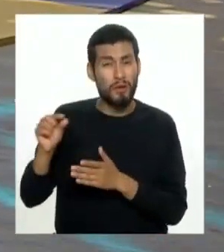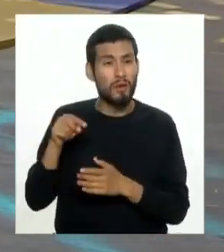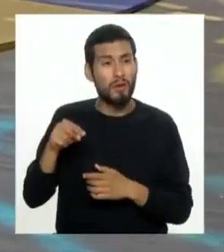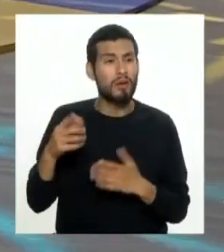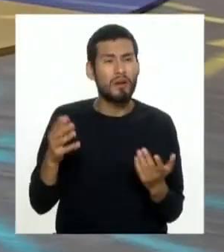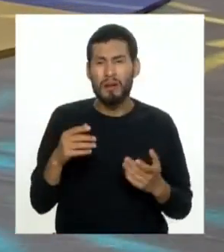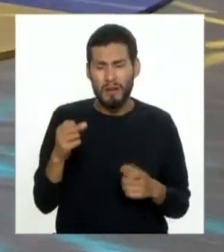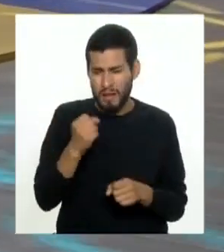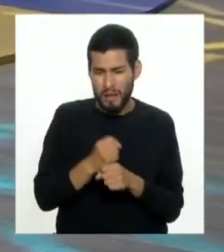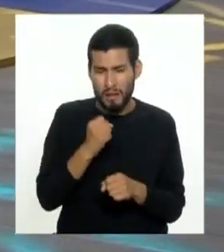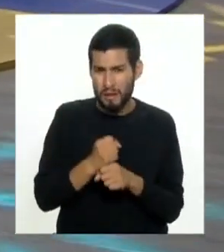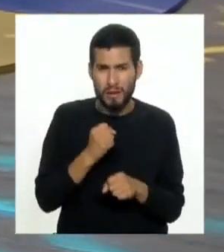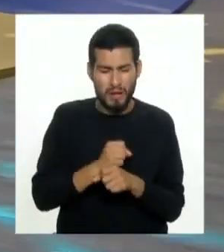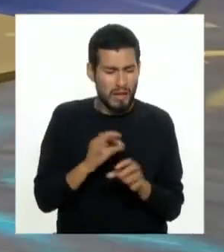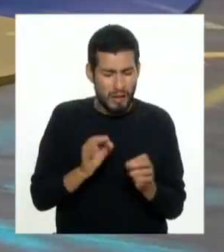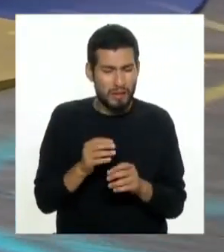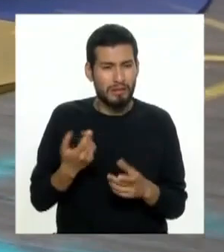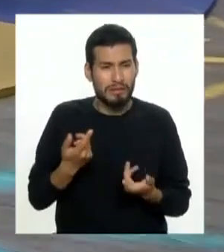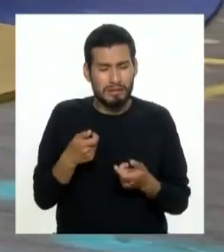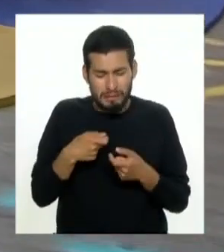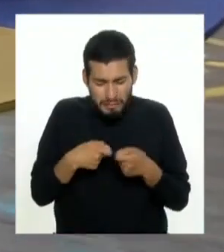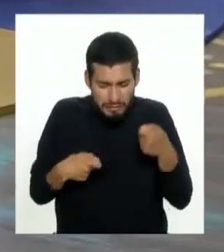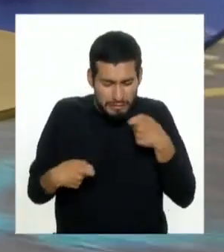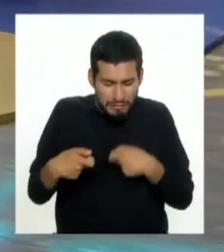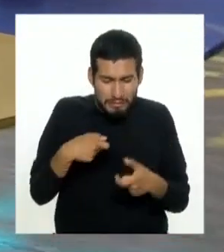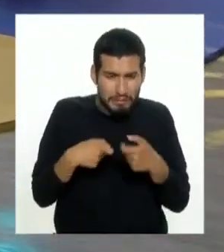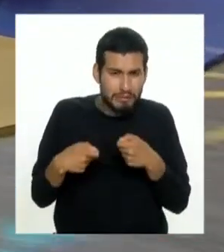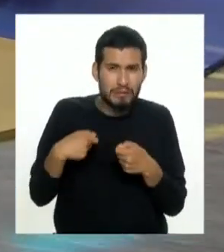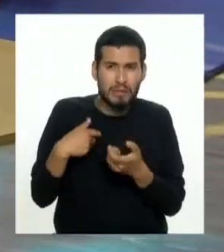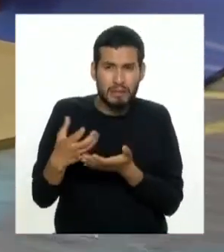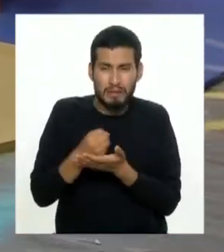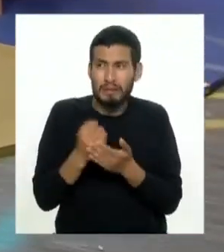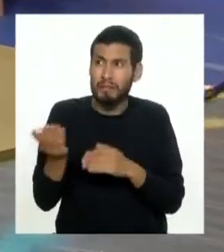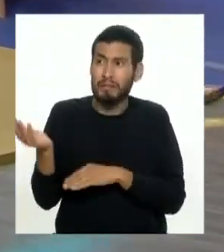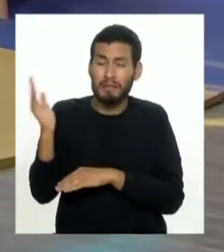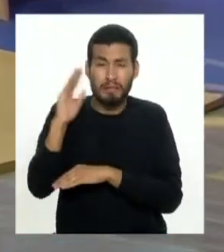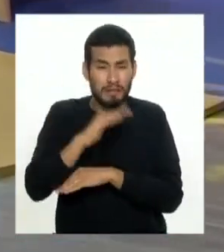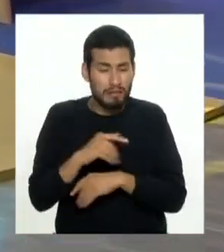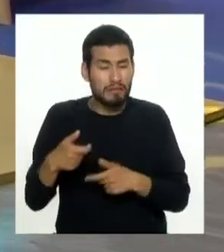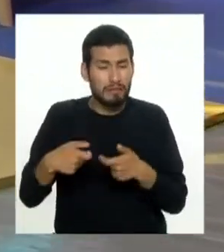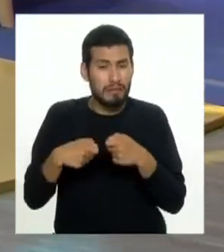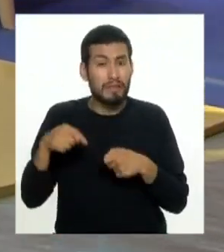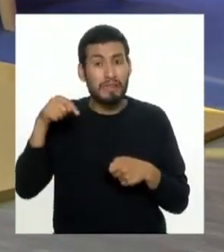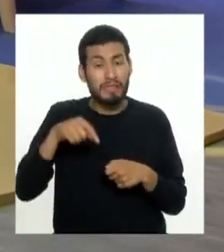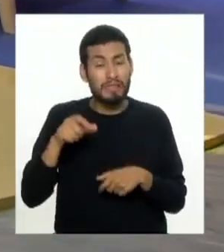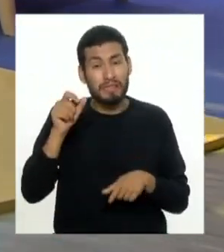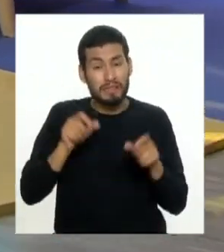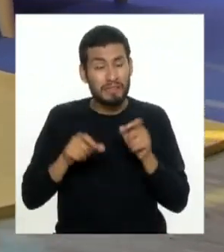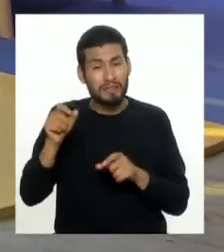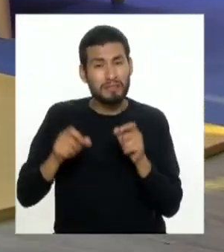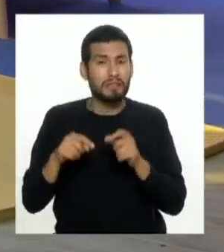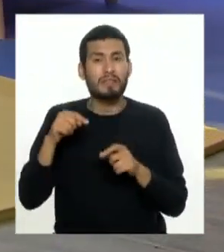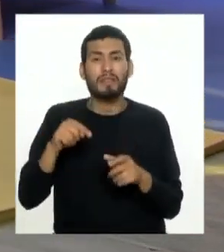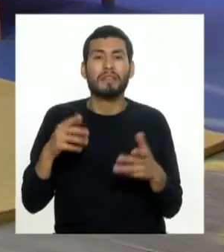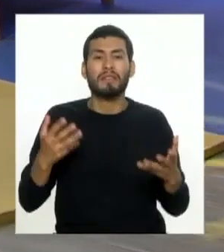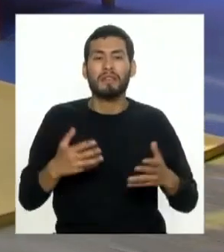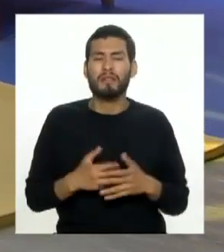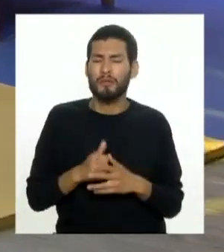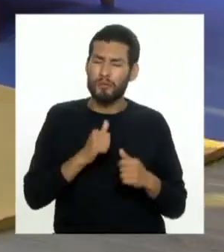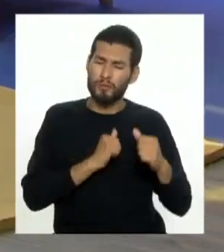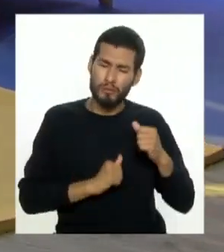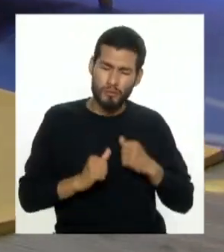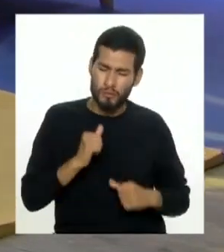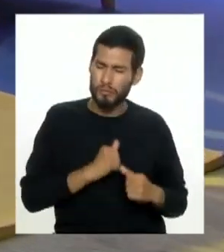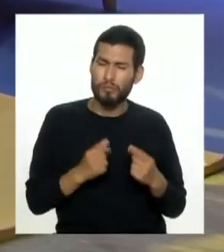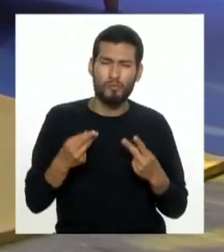o ni siquiera tienen un trabajo sino que están a expensas de lo que puedan recabar en el día a día entonces esas personas son las personas que sufren